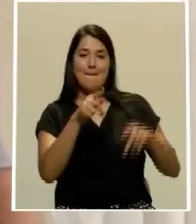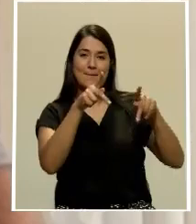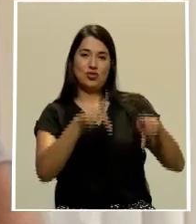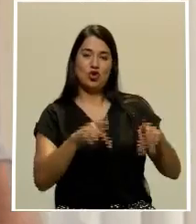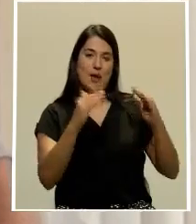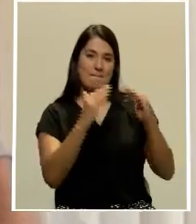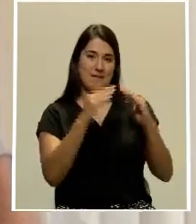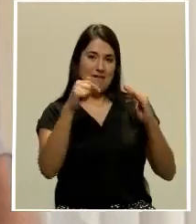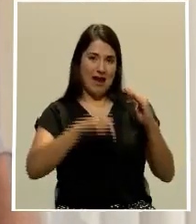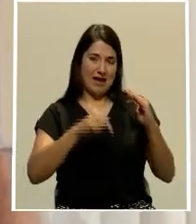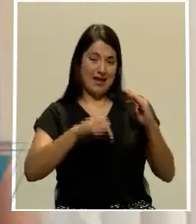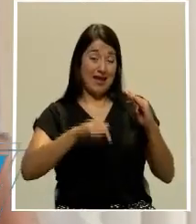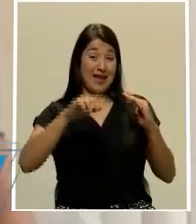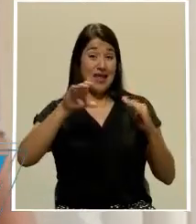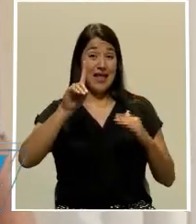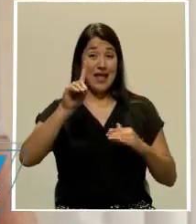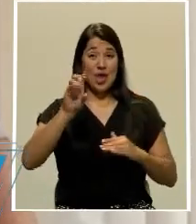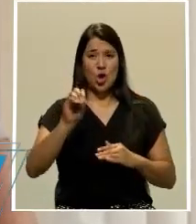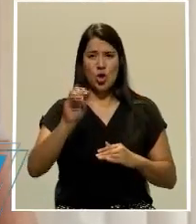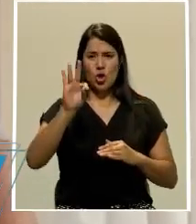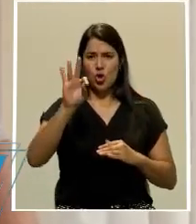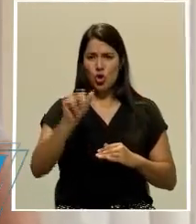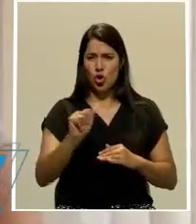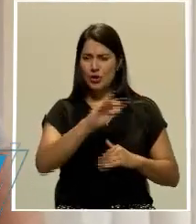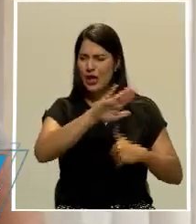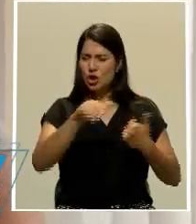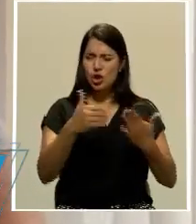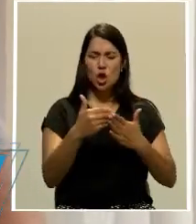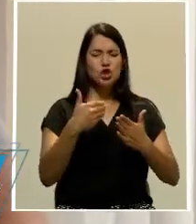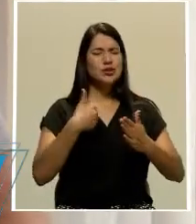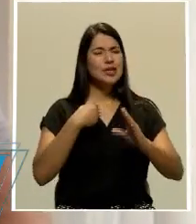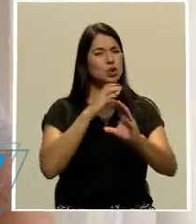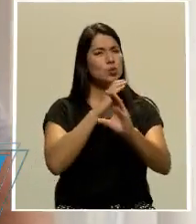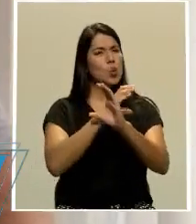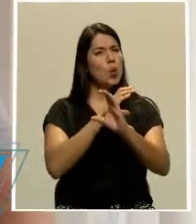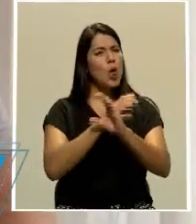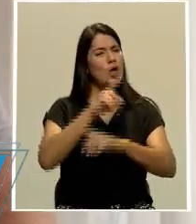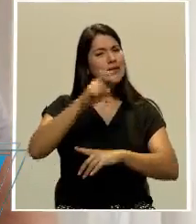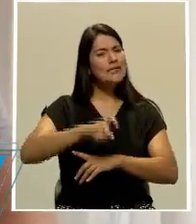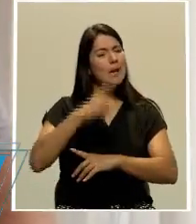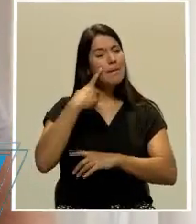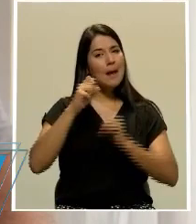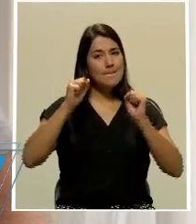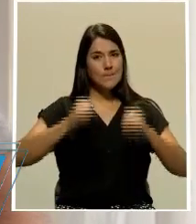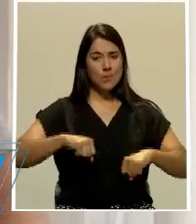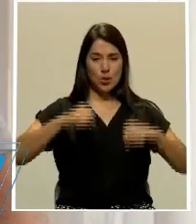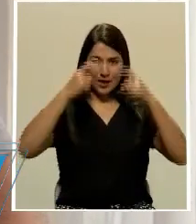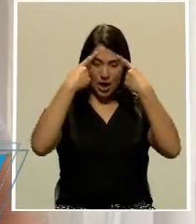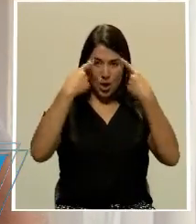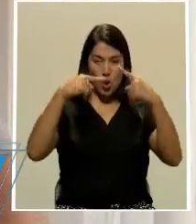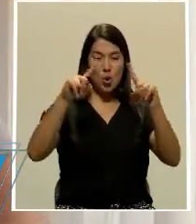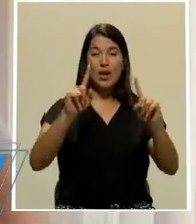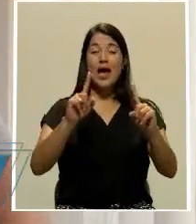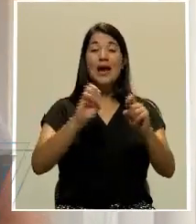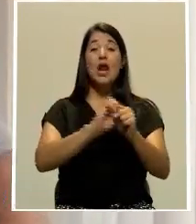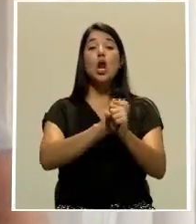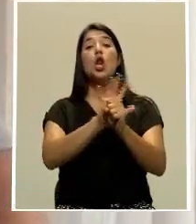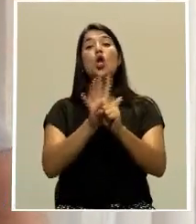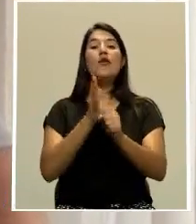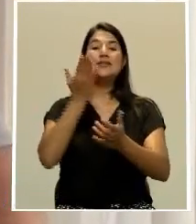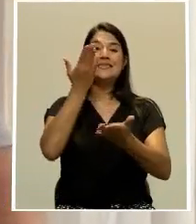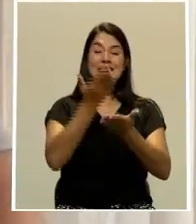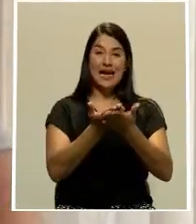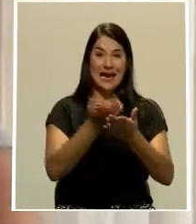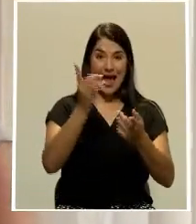que toda la población ha hecho y ha tomado las medidas pertinentes para lograr que el COVID llegara